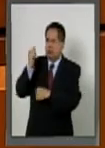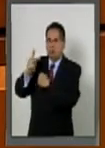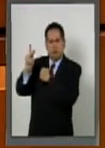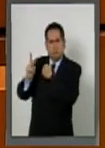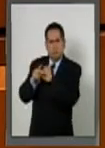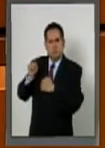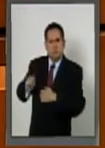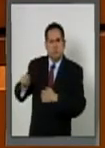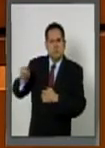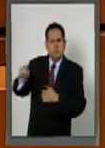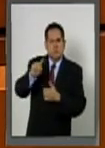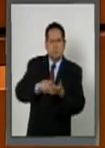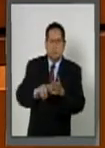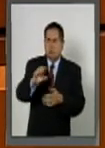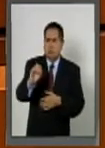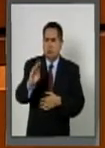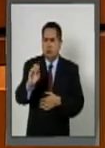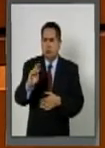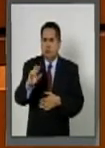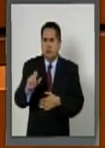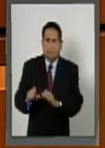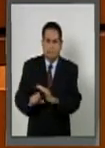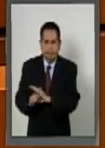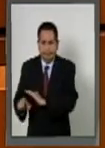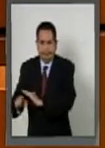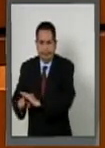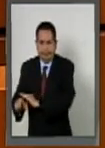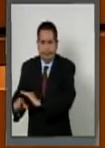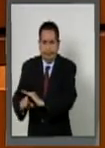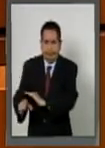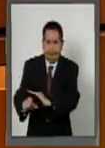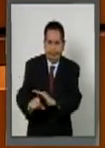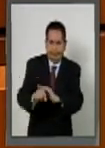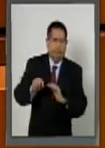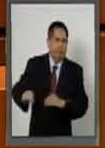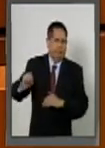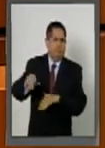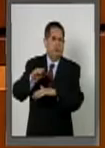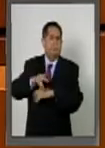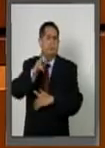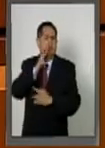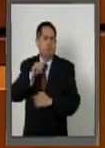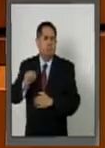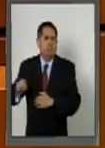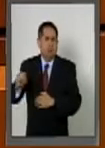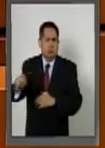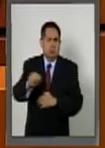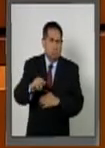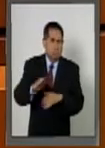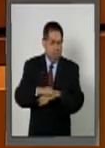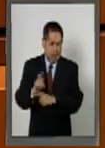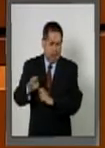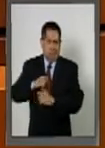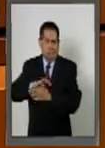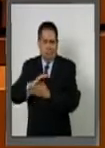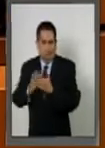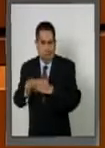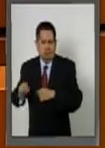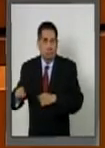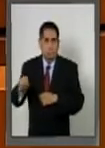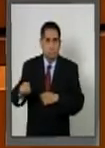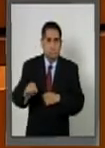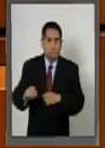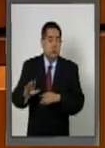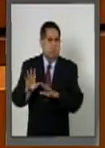donde Order Bridge sobornó a funcionarios de Petróleos a cambio de contratos, la